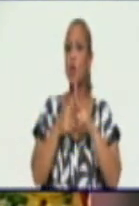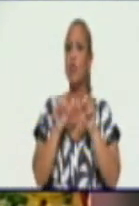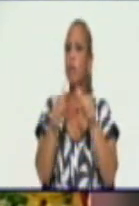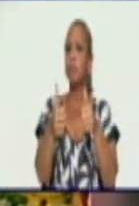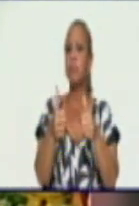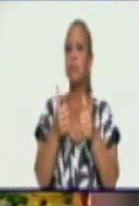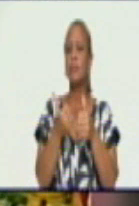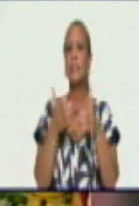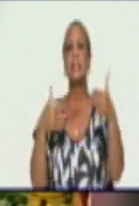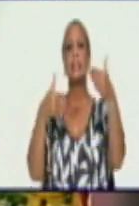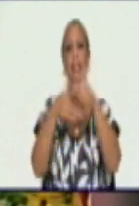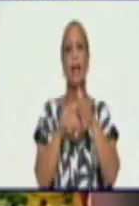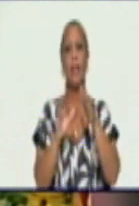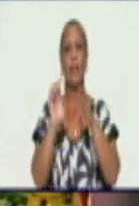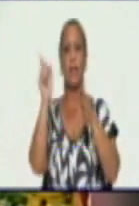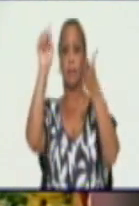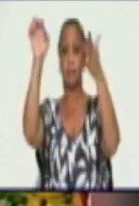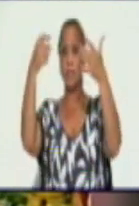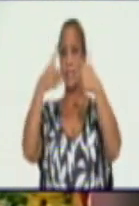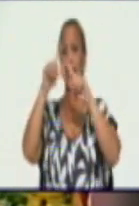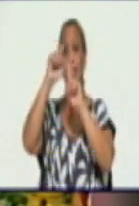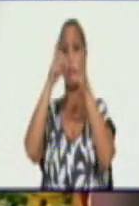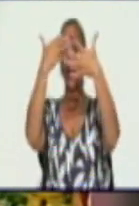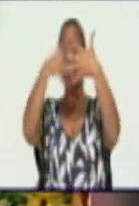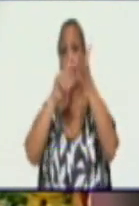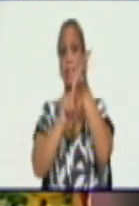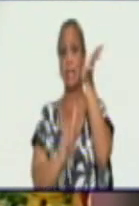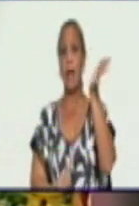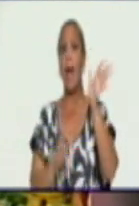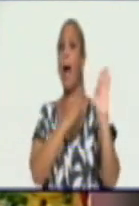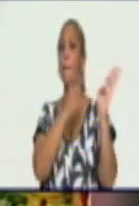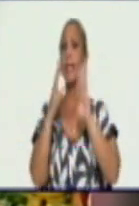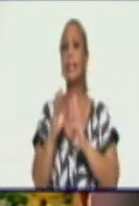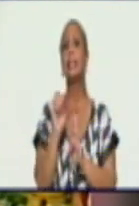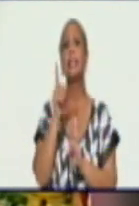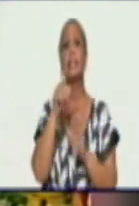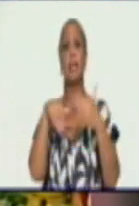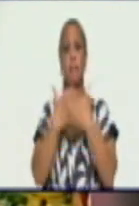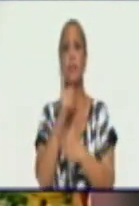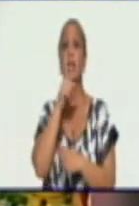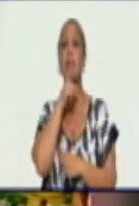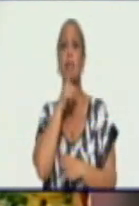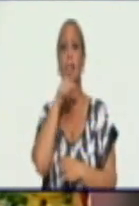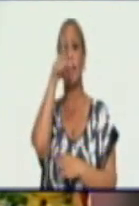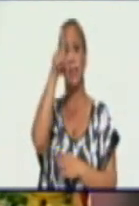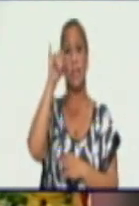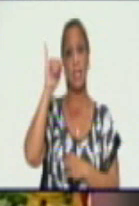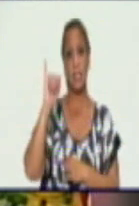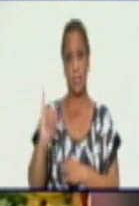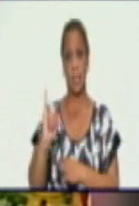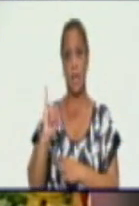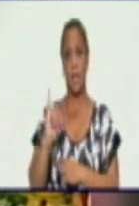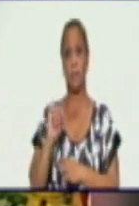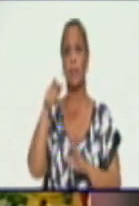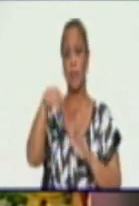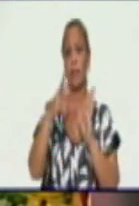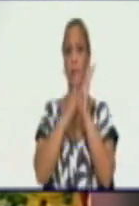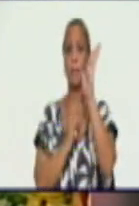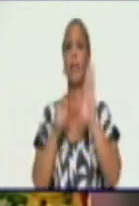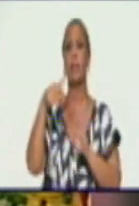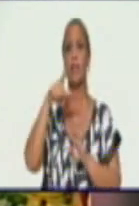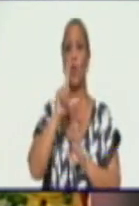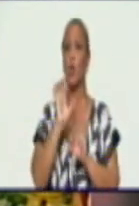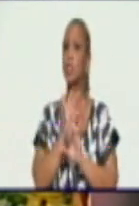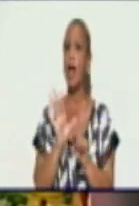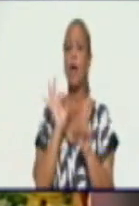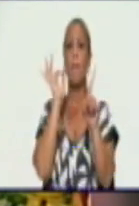la termoeléctrica guitera, que sería a partir del viernes 16 del presente mes, comenzaría ya